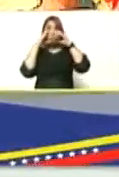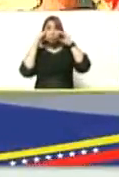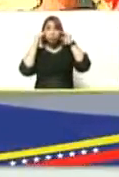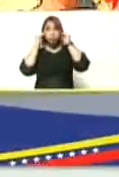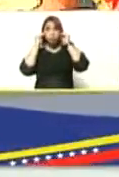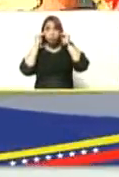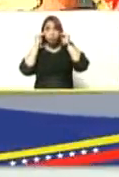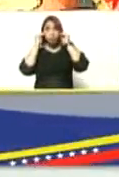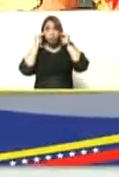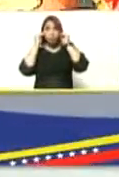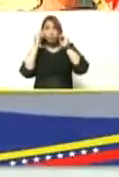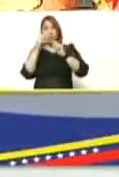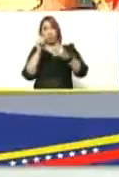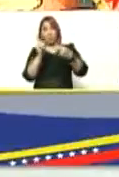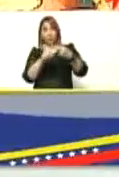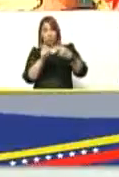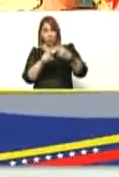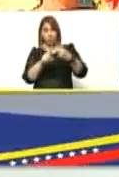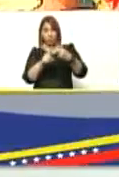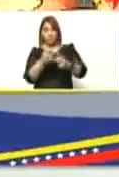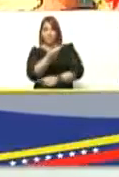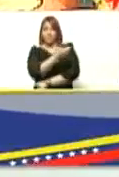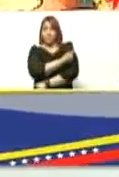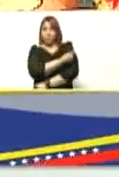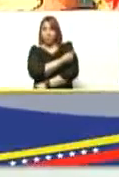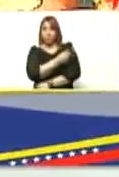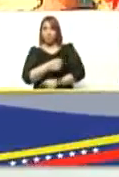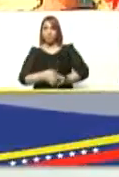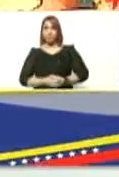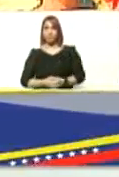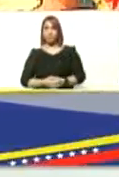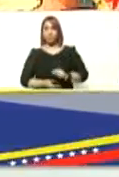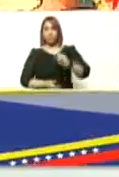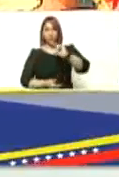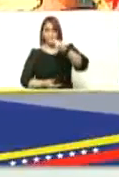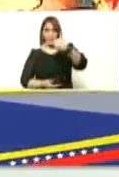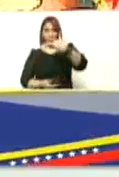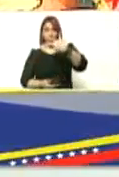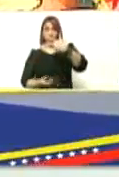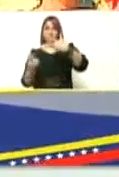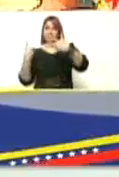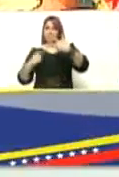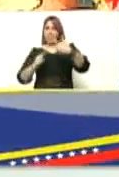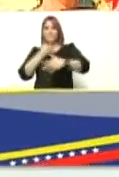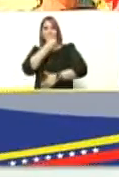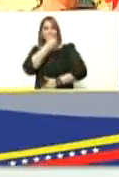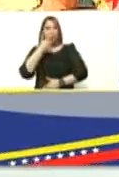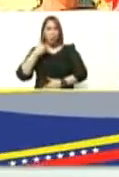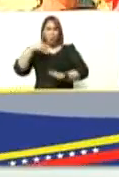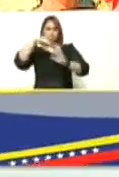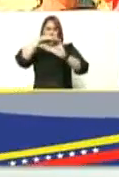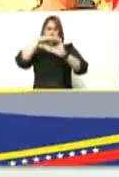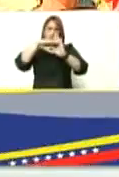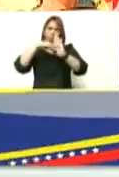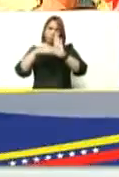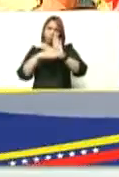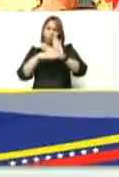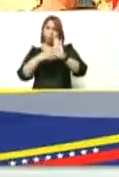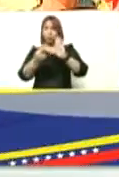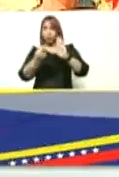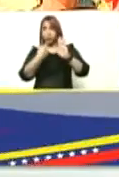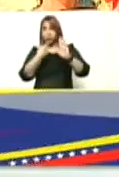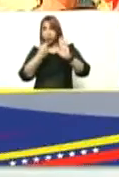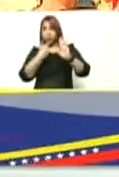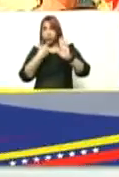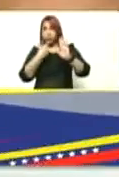puesto el segundo elemento es vacunarse y el tercer elemento es tener los mejores protocolos y medicinas